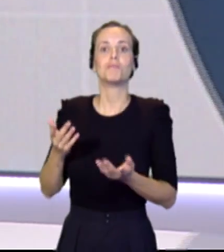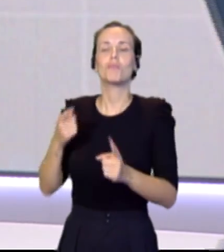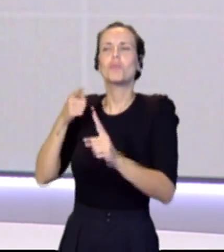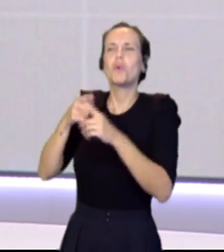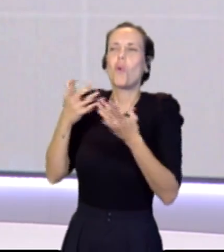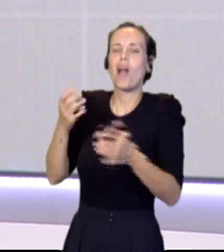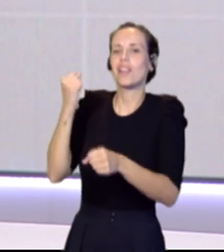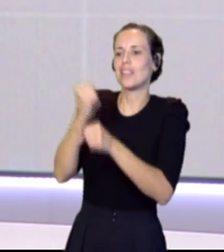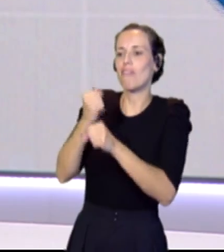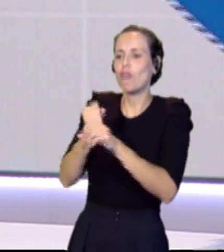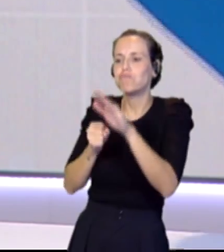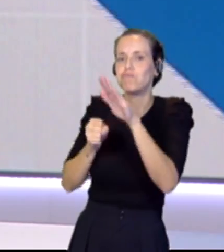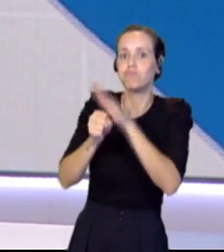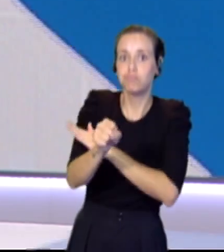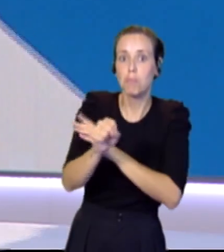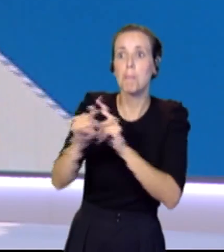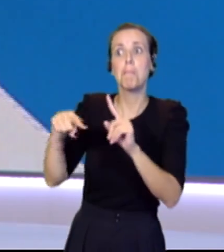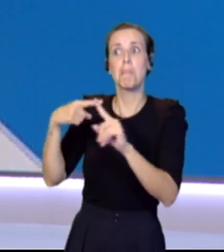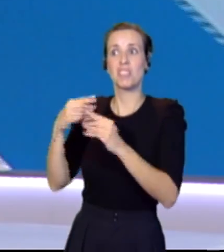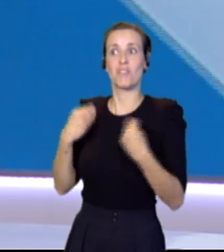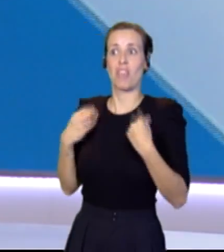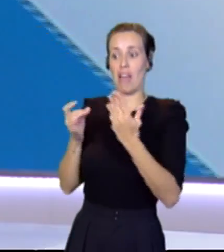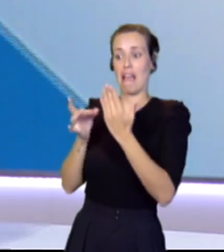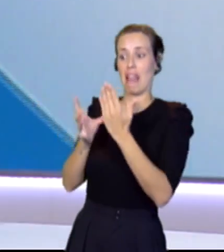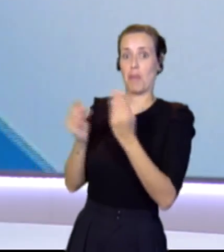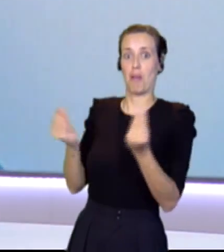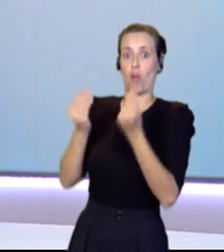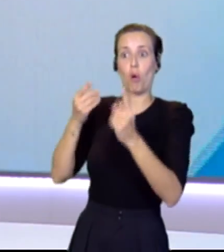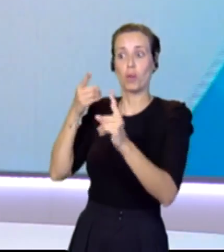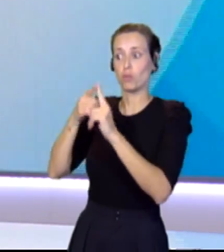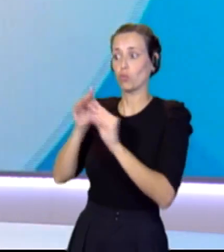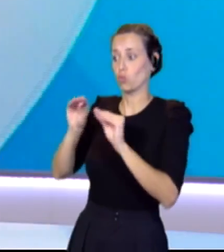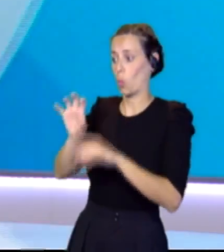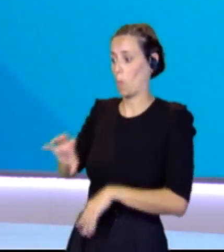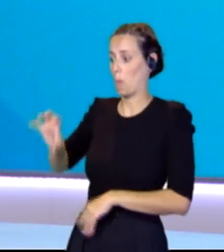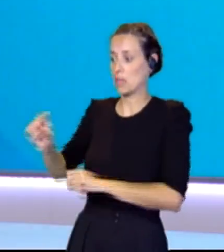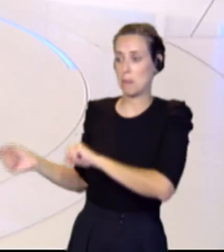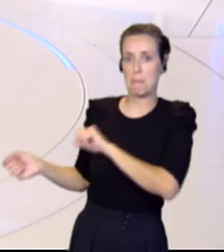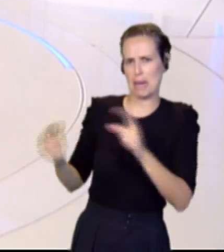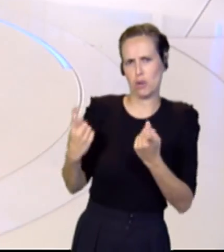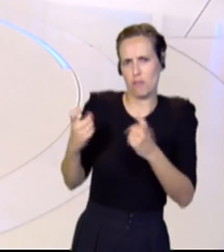empleo, buscar calidad, sobre todo para que no tengan que salir de sus países de origen si no lo desean.